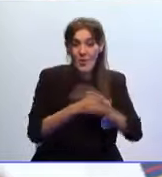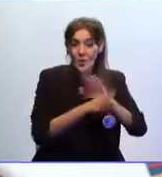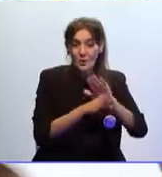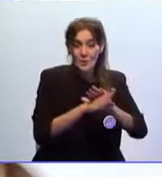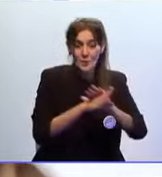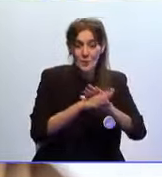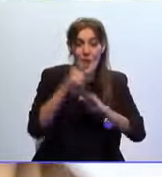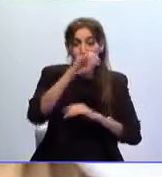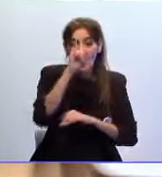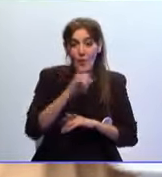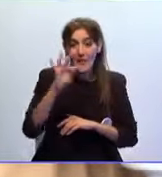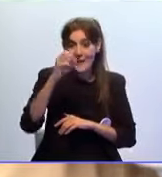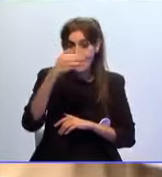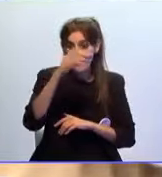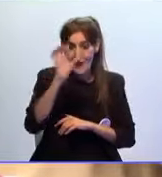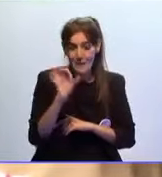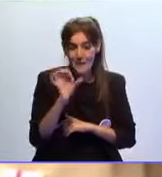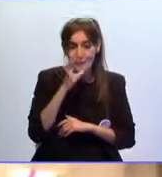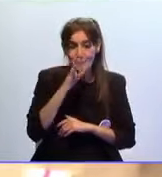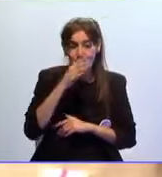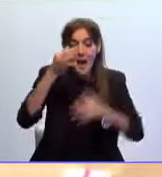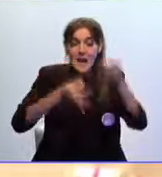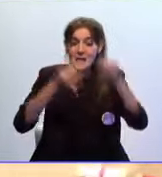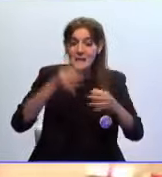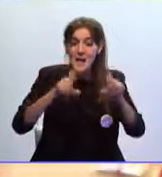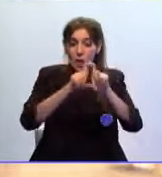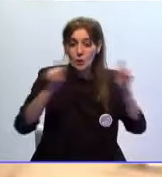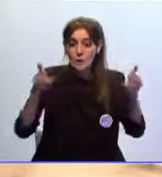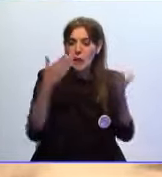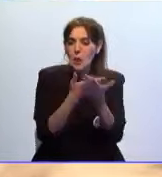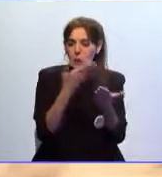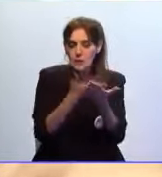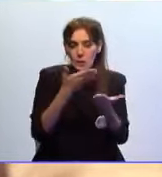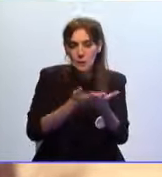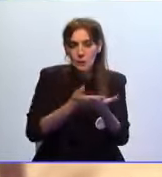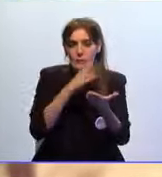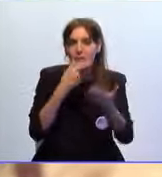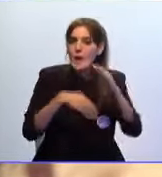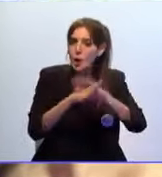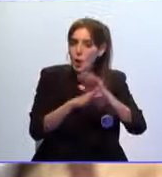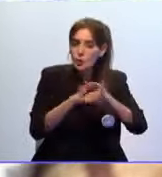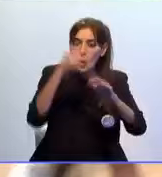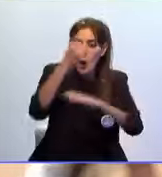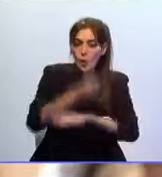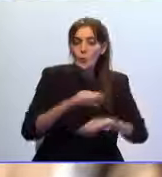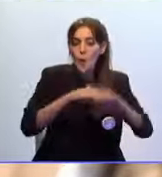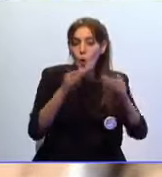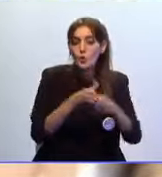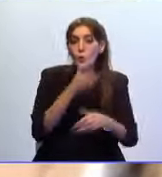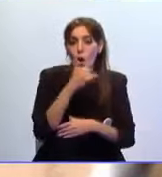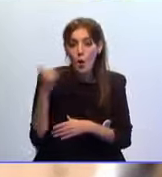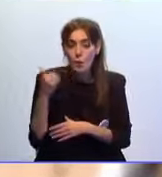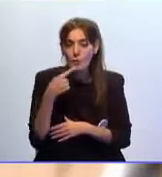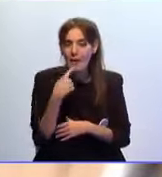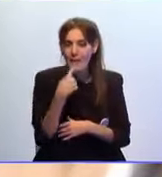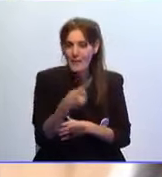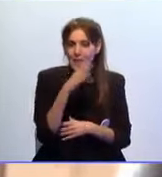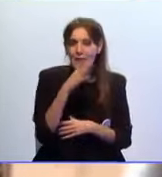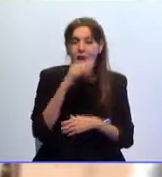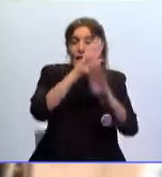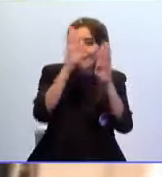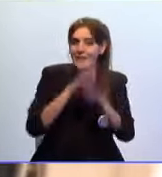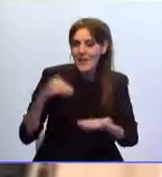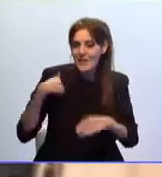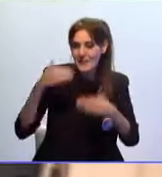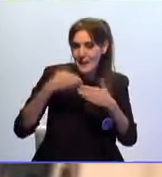González Tablas La sala de lo contencioso ha apreciado que la petición de continuar al mando del grupo de regulares una vez finalizado el